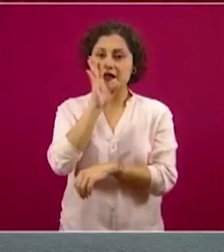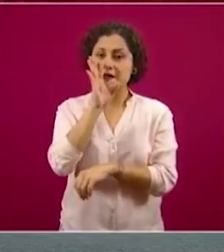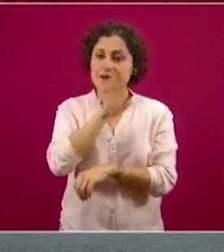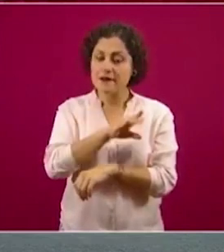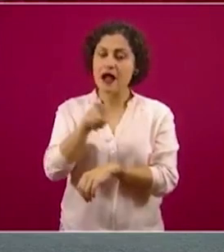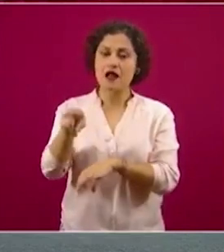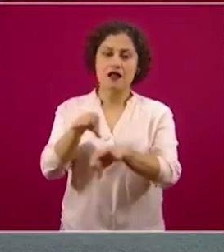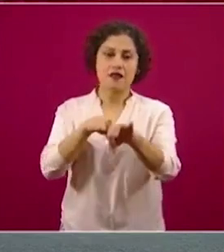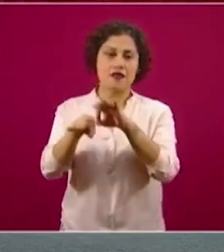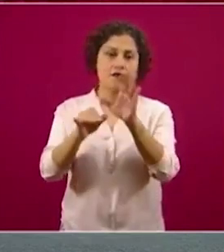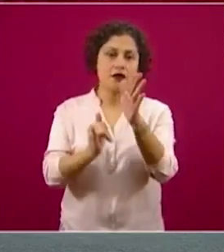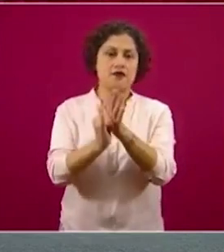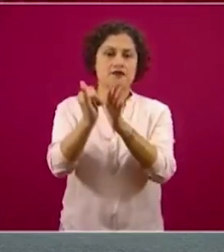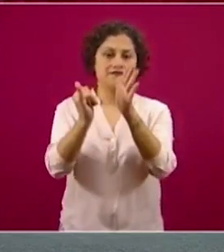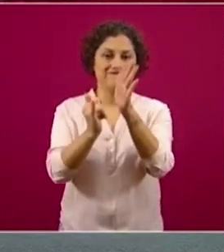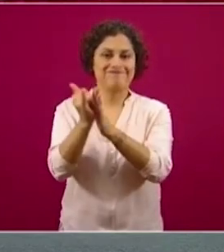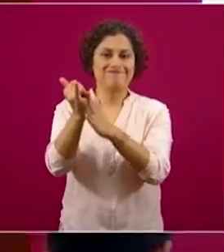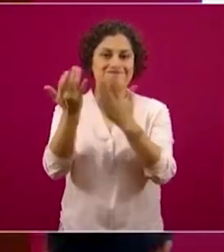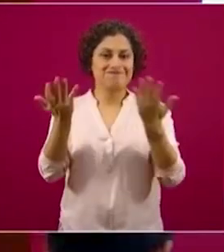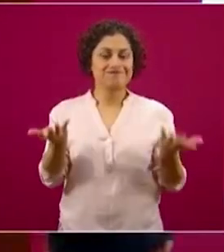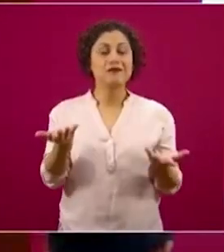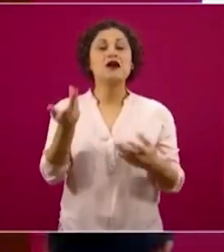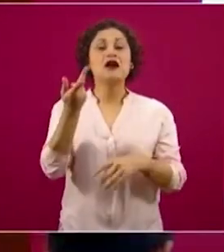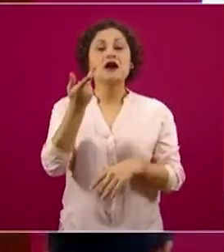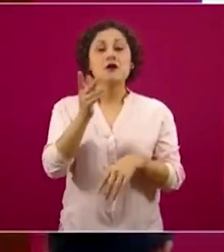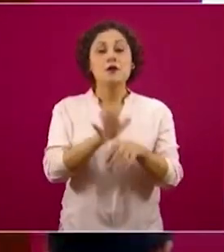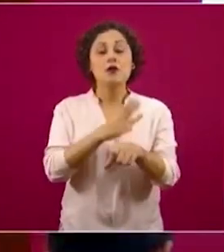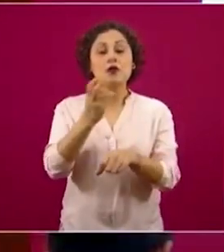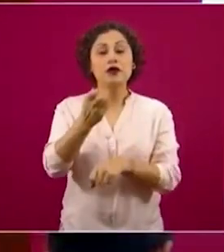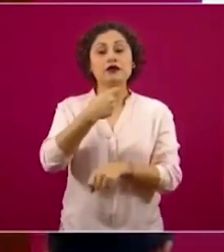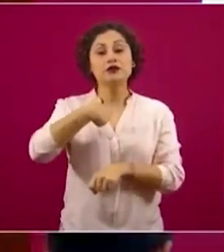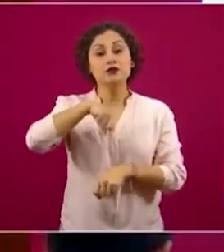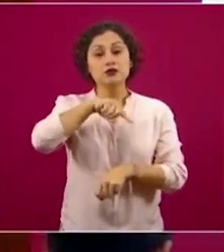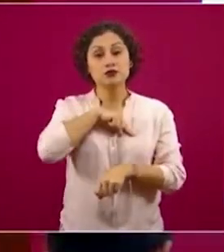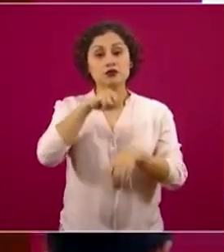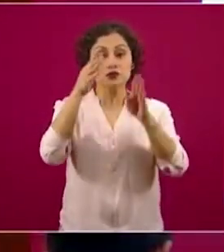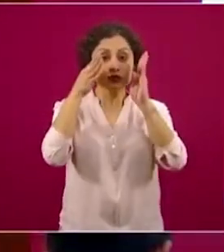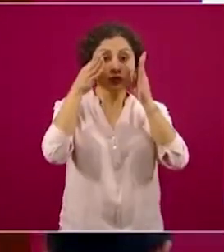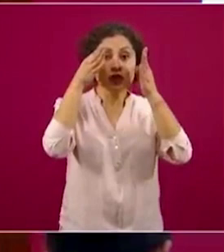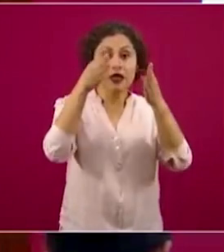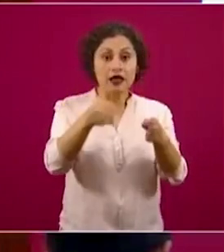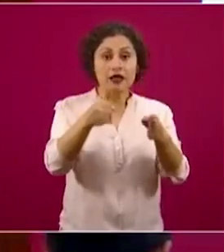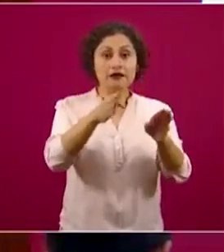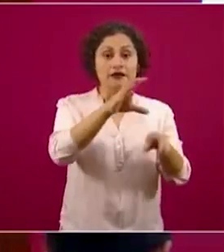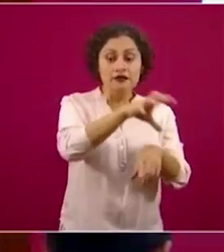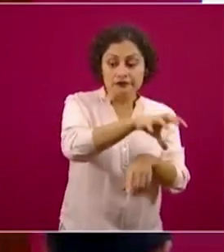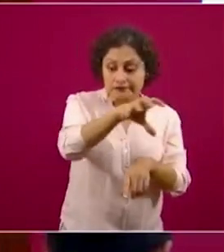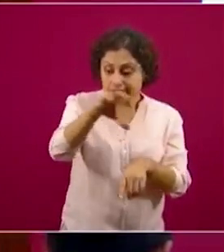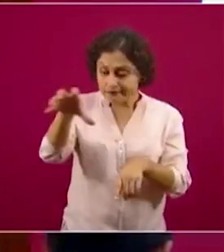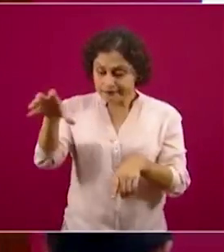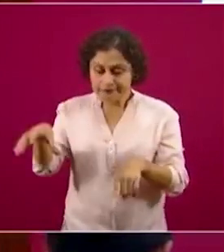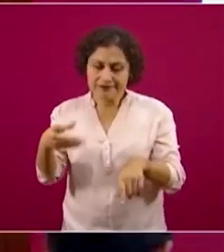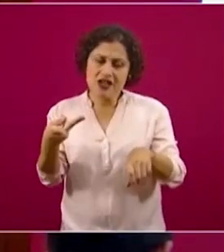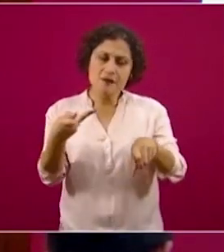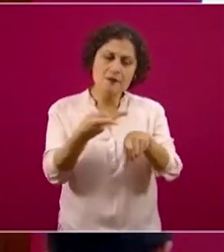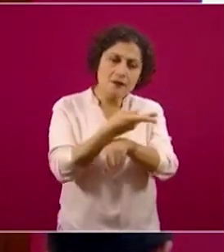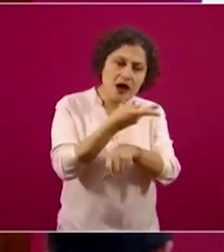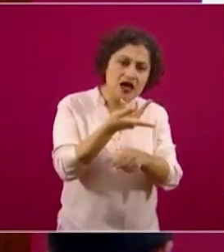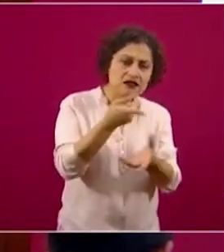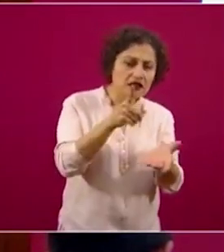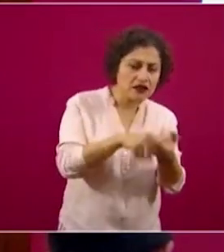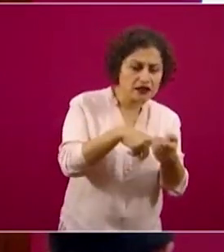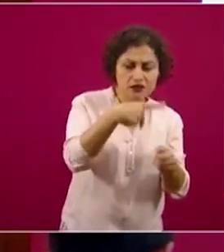Por eso es que hemos estado viendo cómo algunos de estos sectores pueden tener impactos asociados o